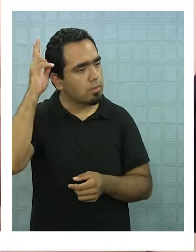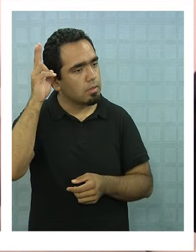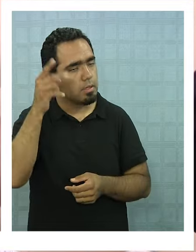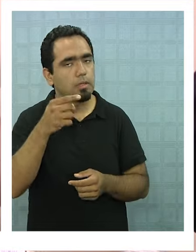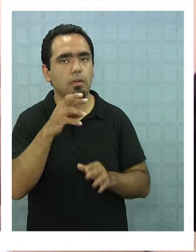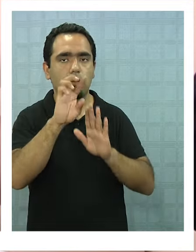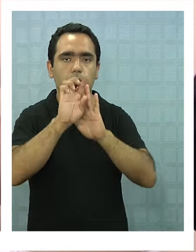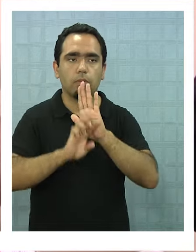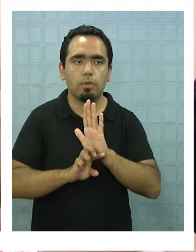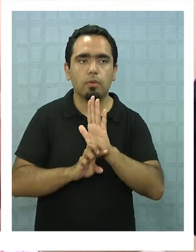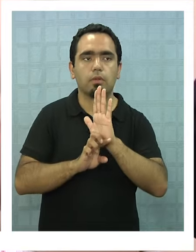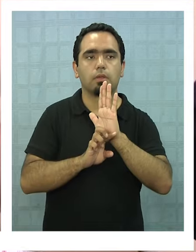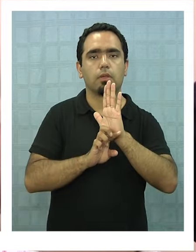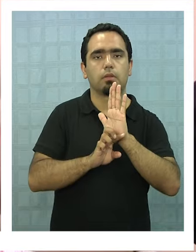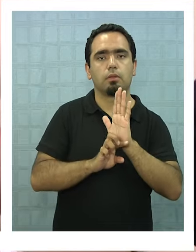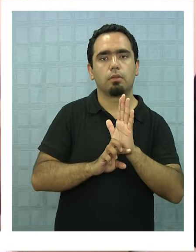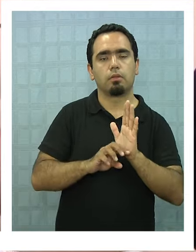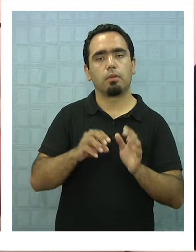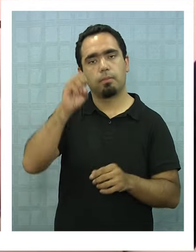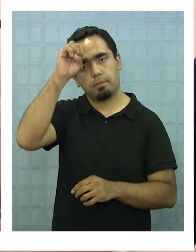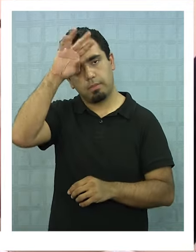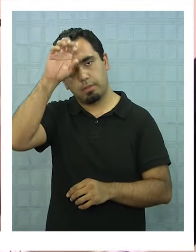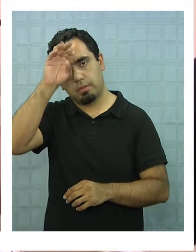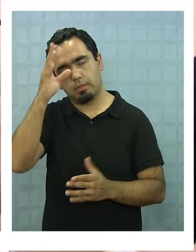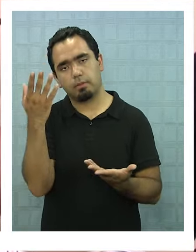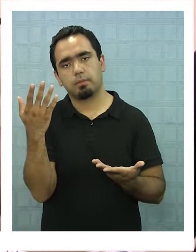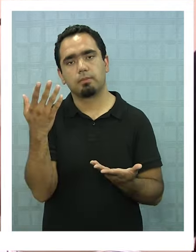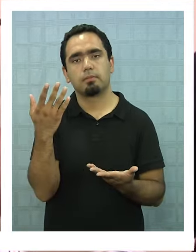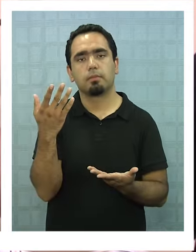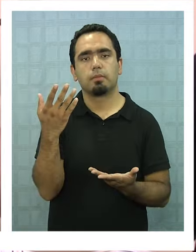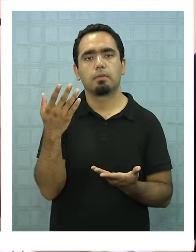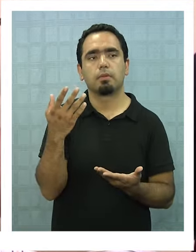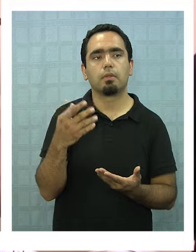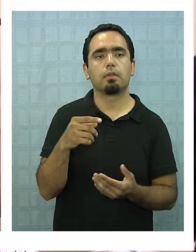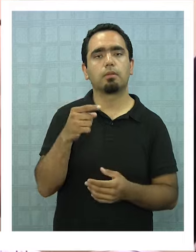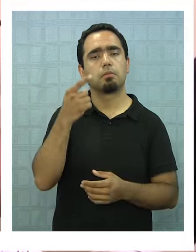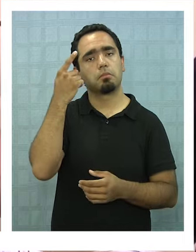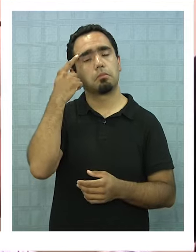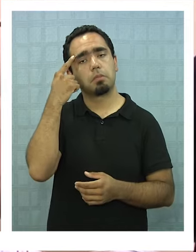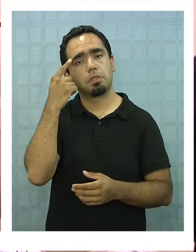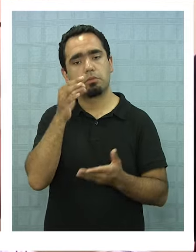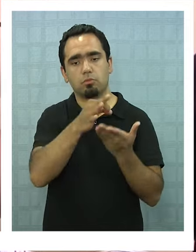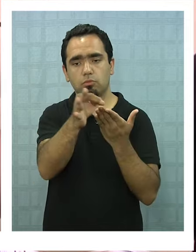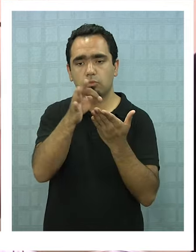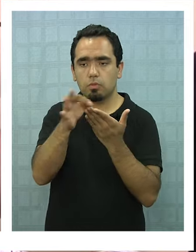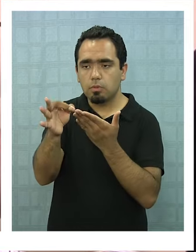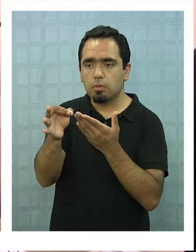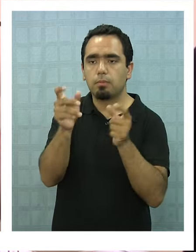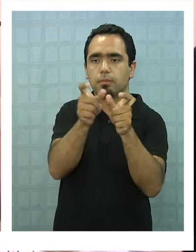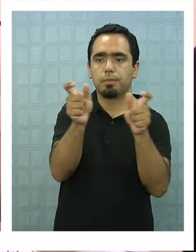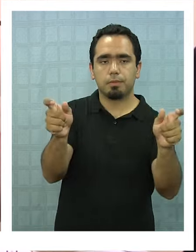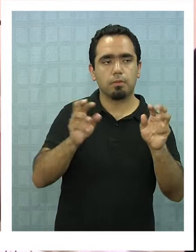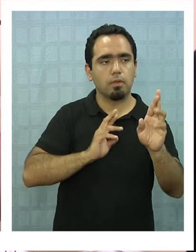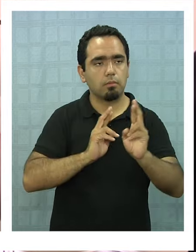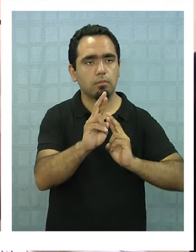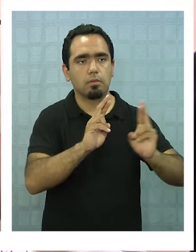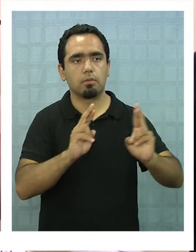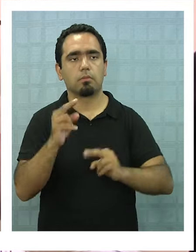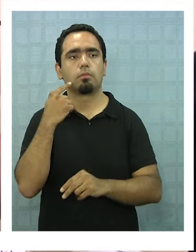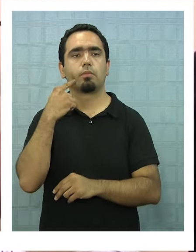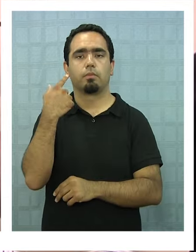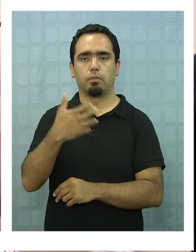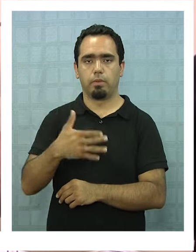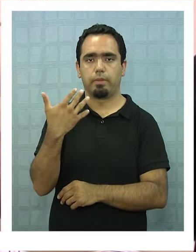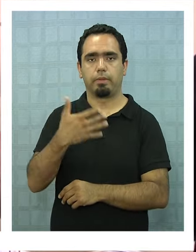indígena del proyecto de quebrada blanca fase 2. Entonces creo que el relacionamiento con las comunidades para la